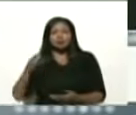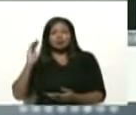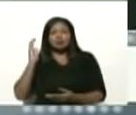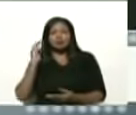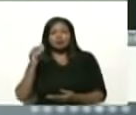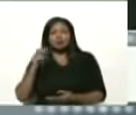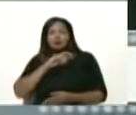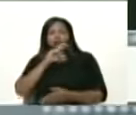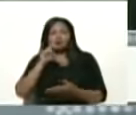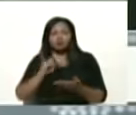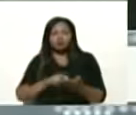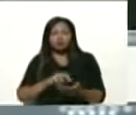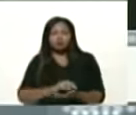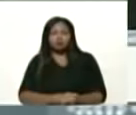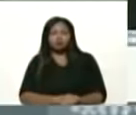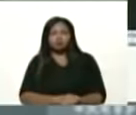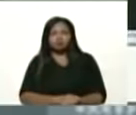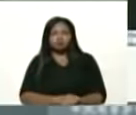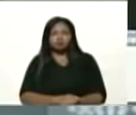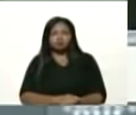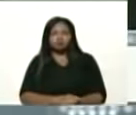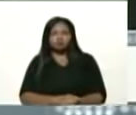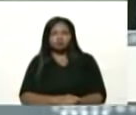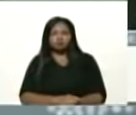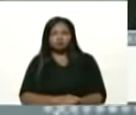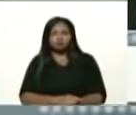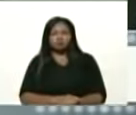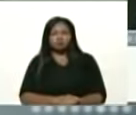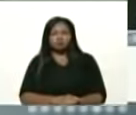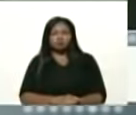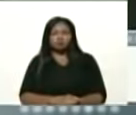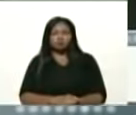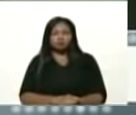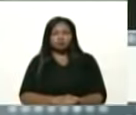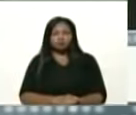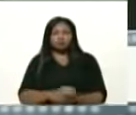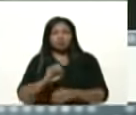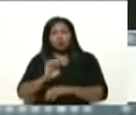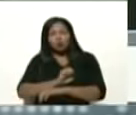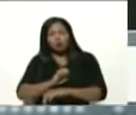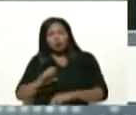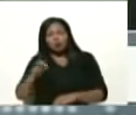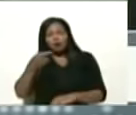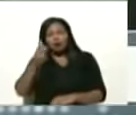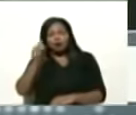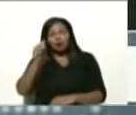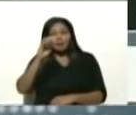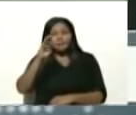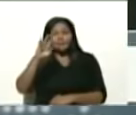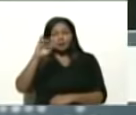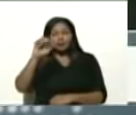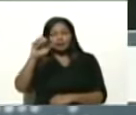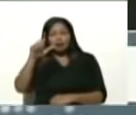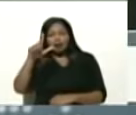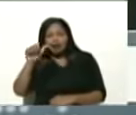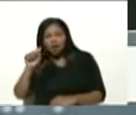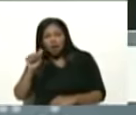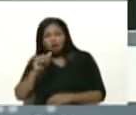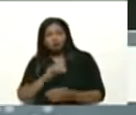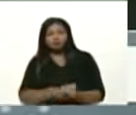nacional de Ecuador, Gabriela Ribanedeira.